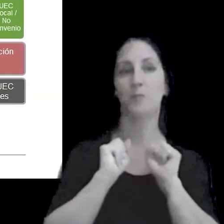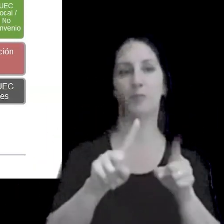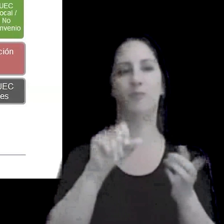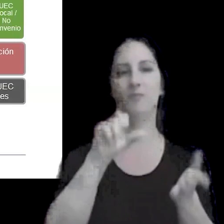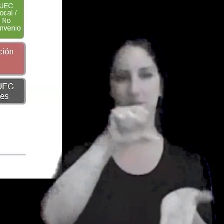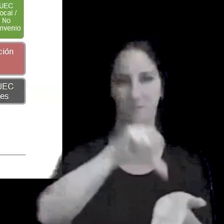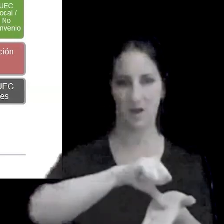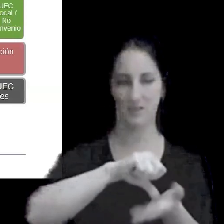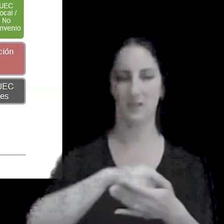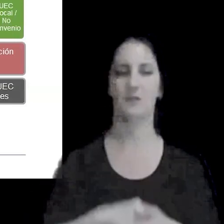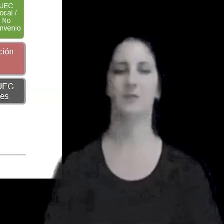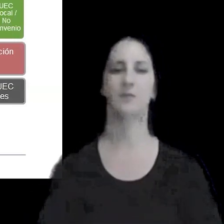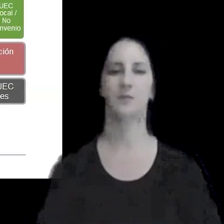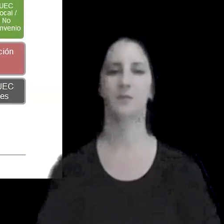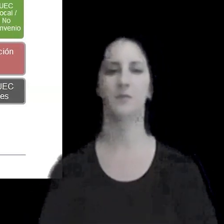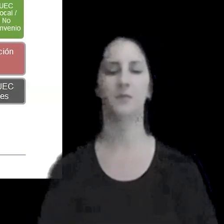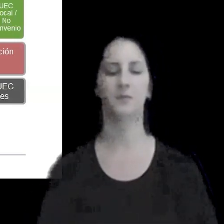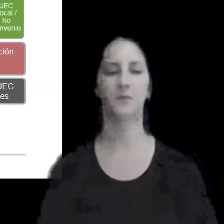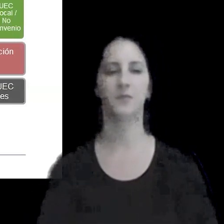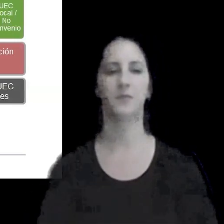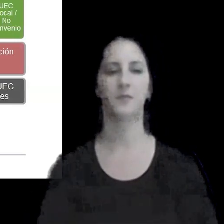bastante digamos